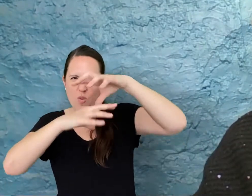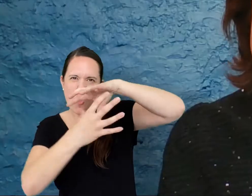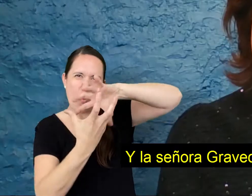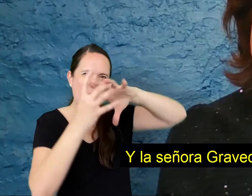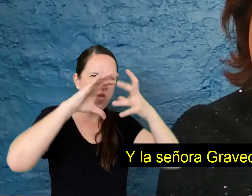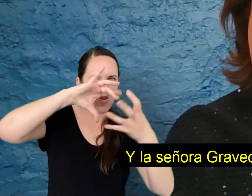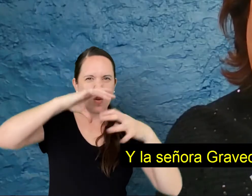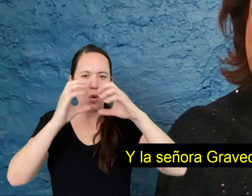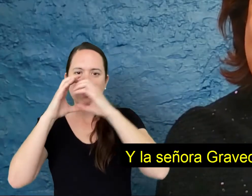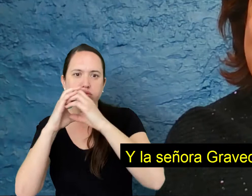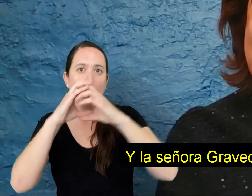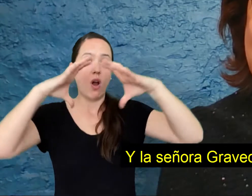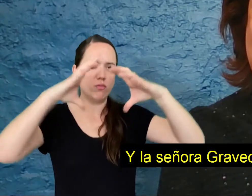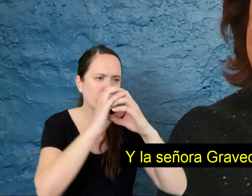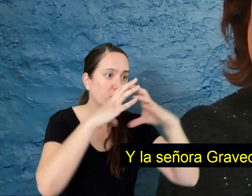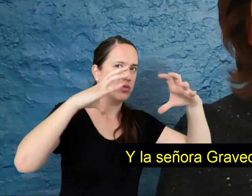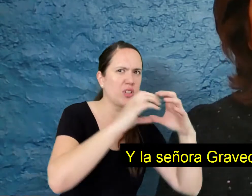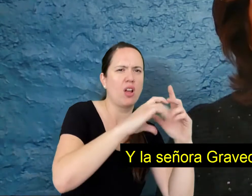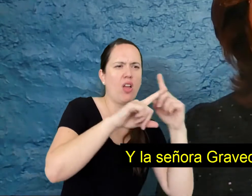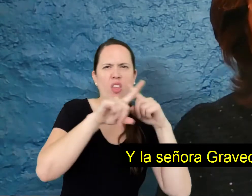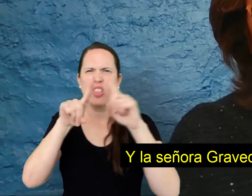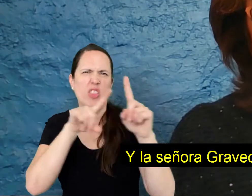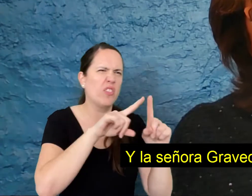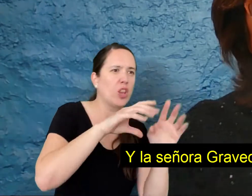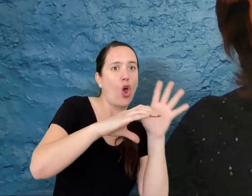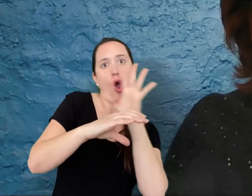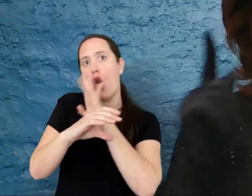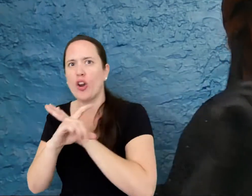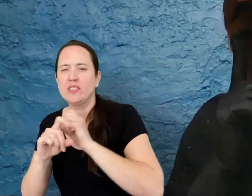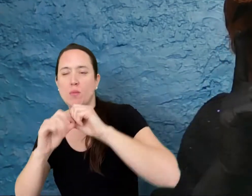Y la señora gravedad le dijo al sol.